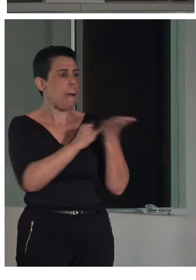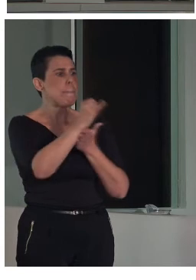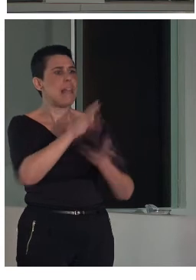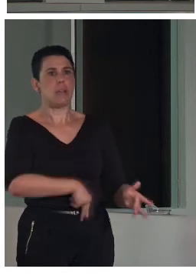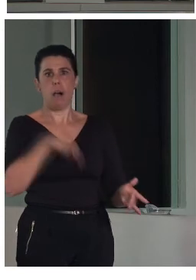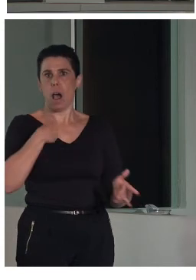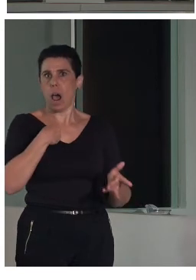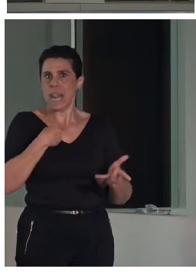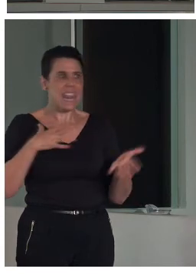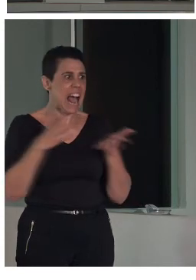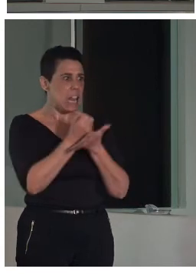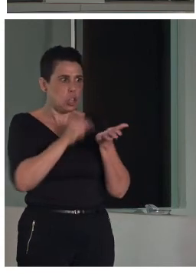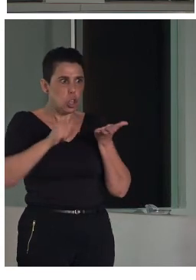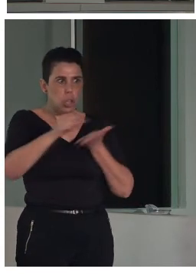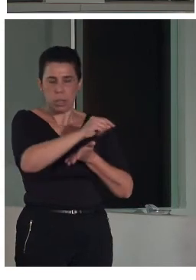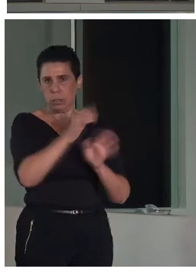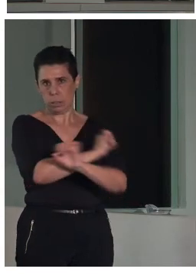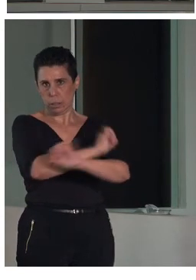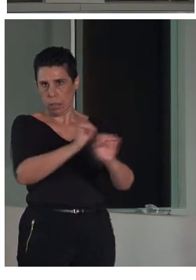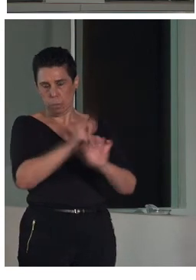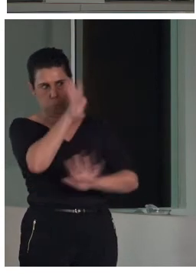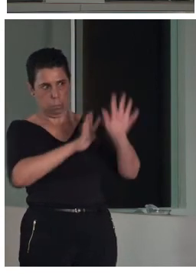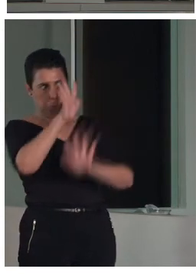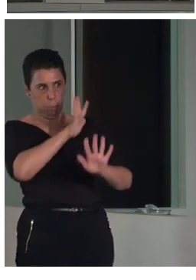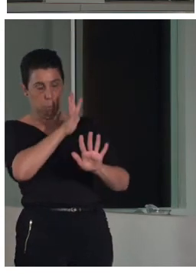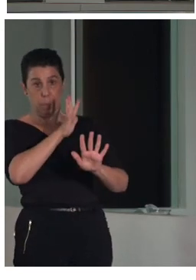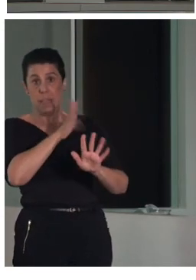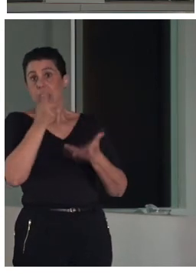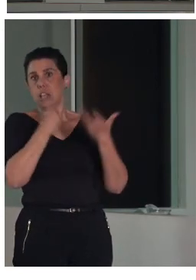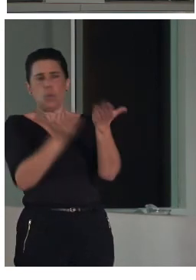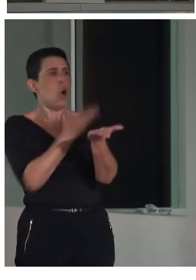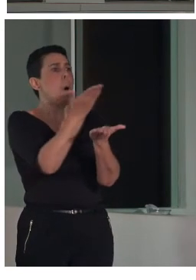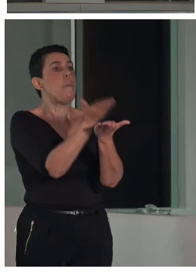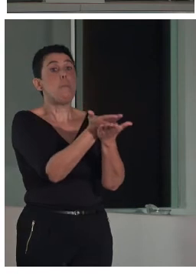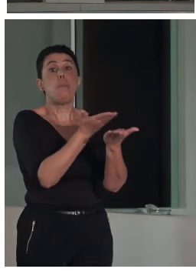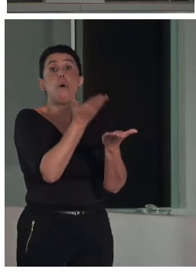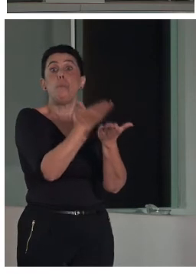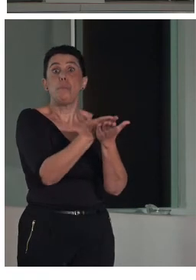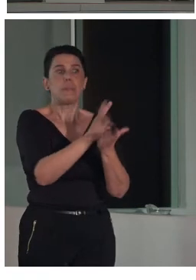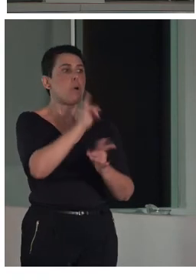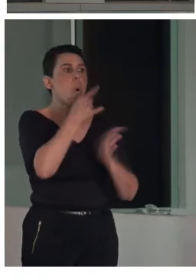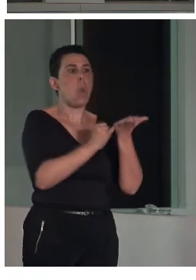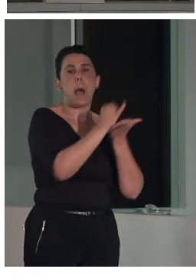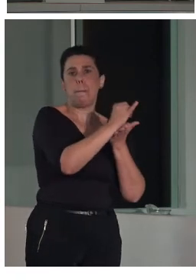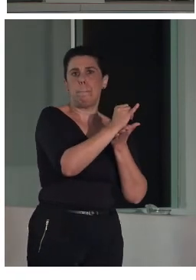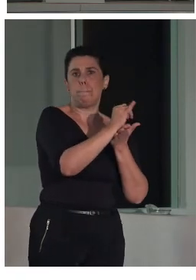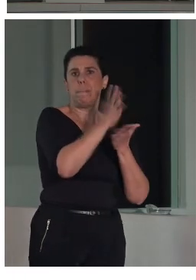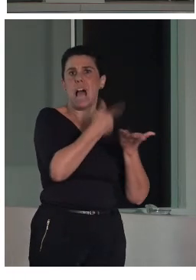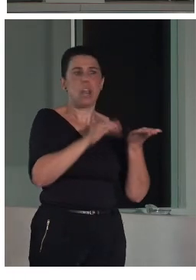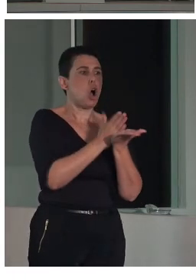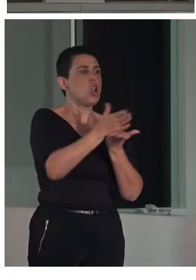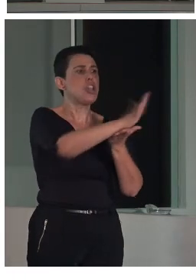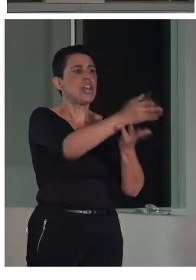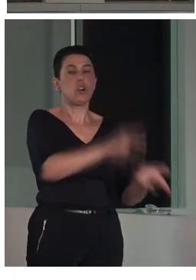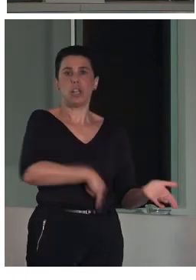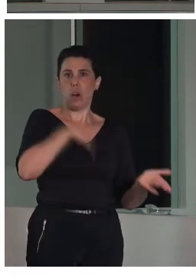entonces lo que nosotros planteábamos era dar los hitos necesarios para que se pudiese ir haciendo el recorrido continuado que cada persona luego viera